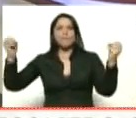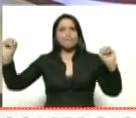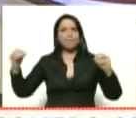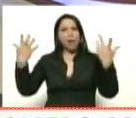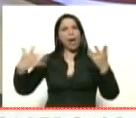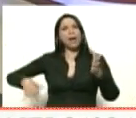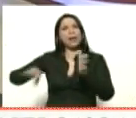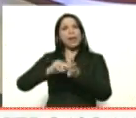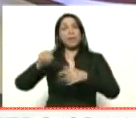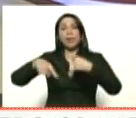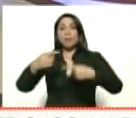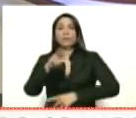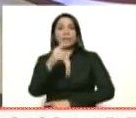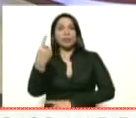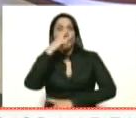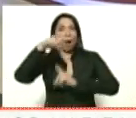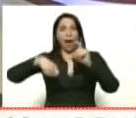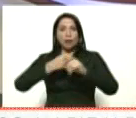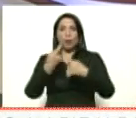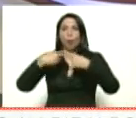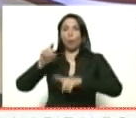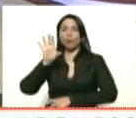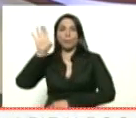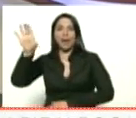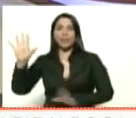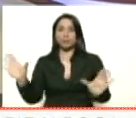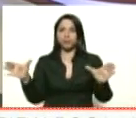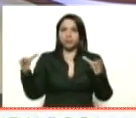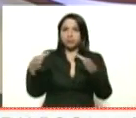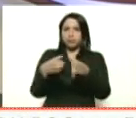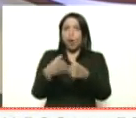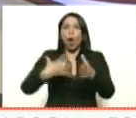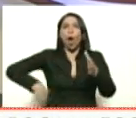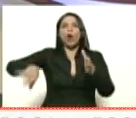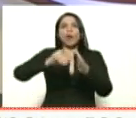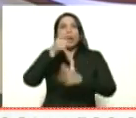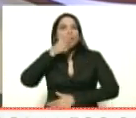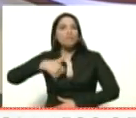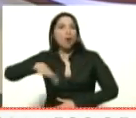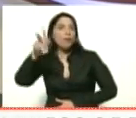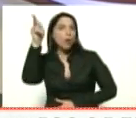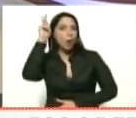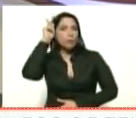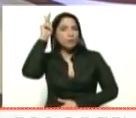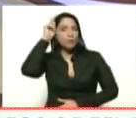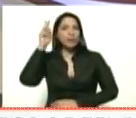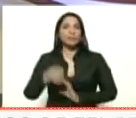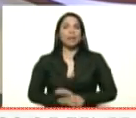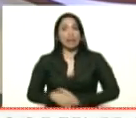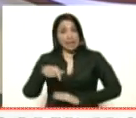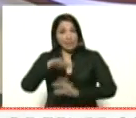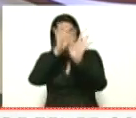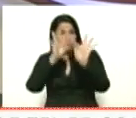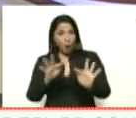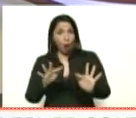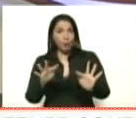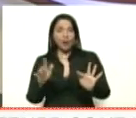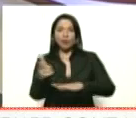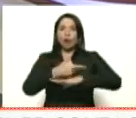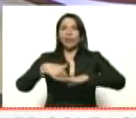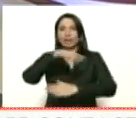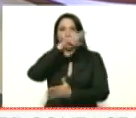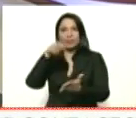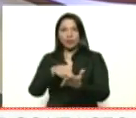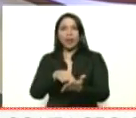estar 21 años fuera de nuestras fronteras. Se reúne nuevamente con ese pueblo originario y de esta manera el gobierno nacional salda esta deuda